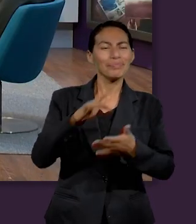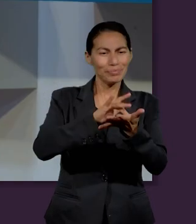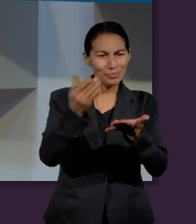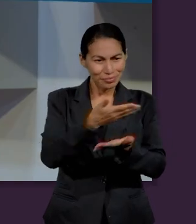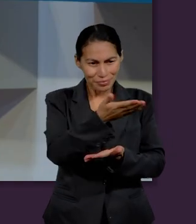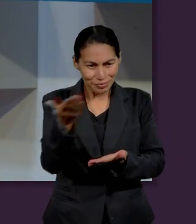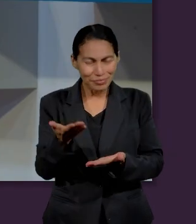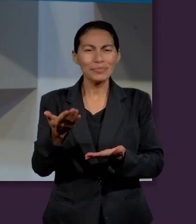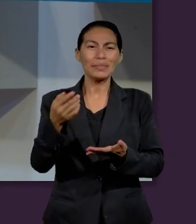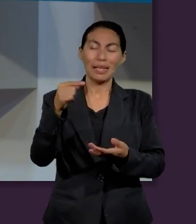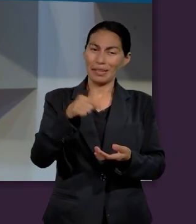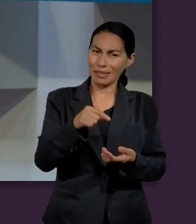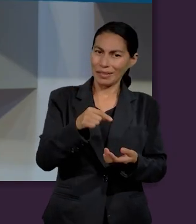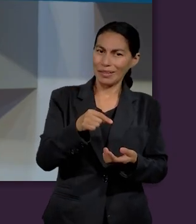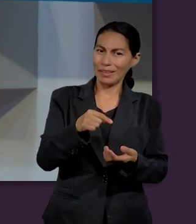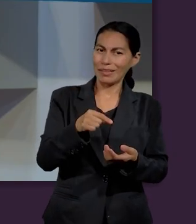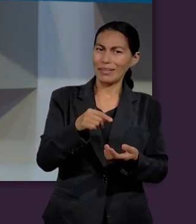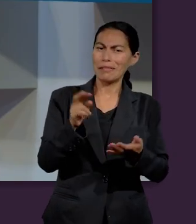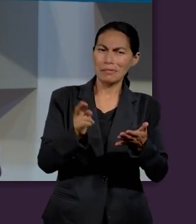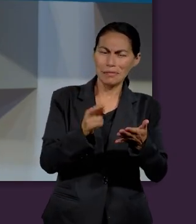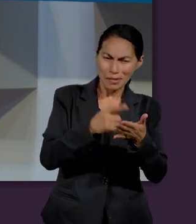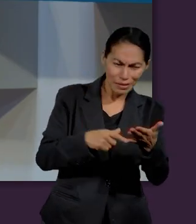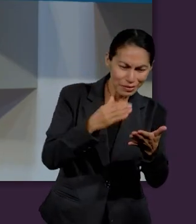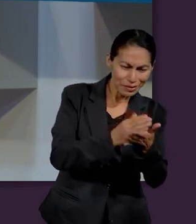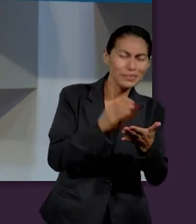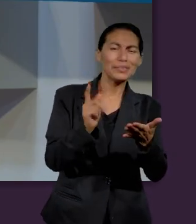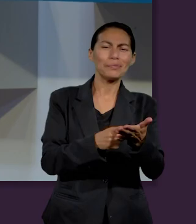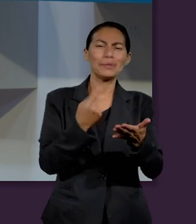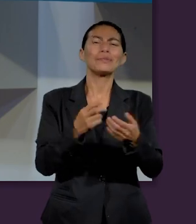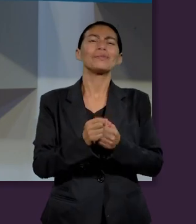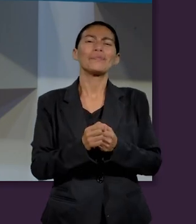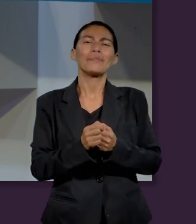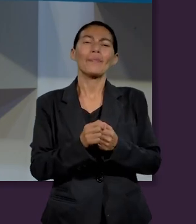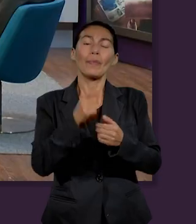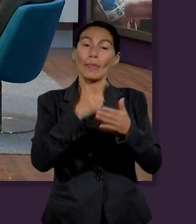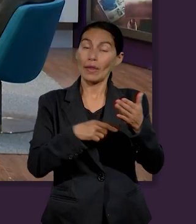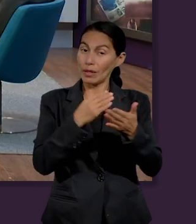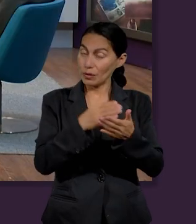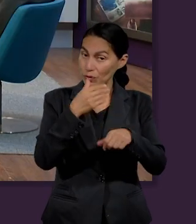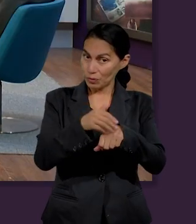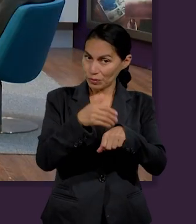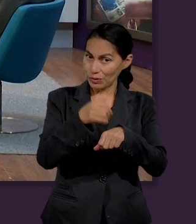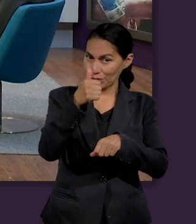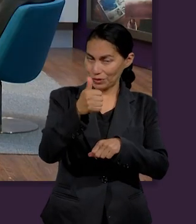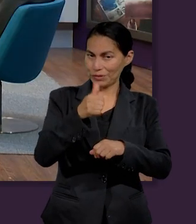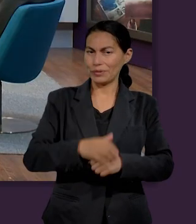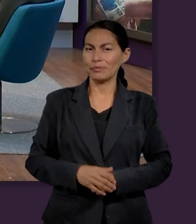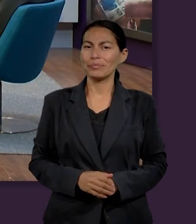muchachos por estar con nosotros en este repaso de lección, la lección número 6.